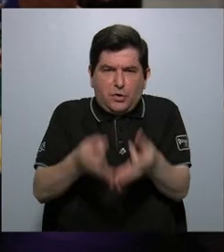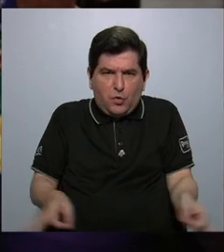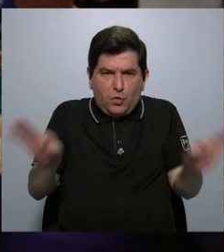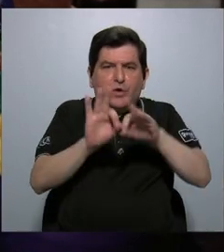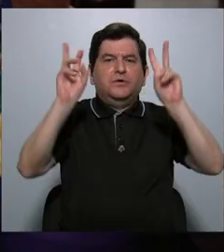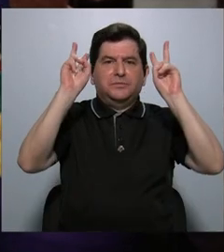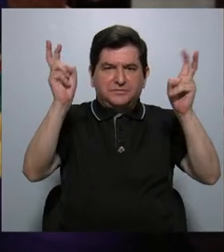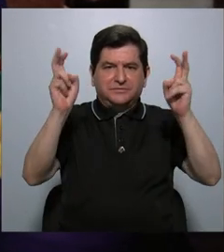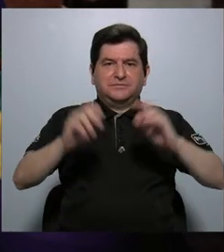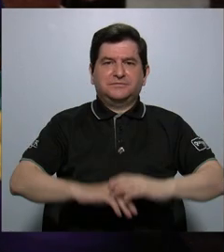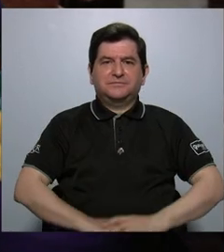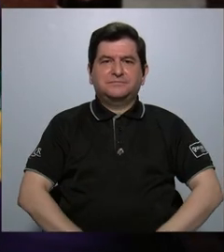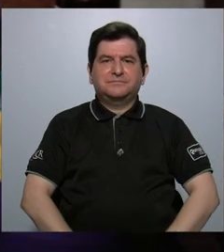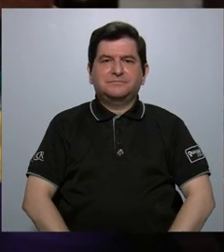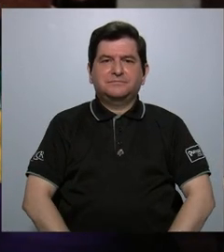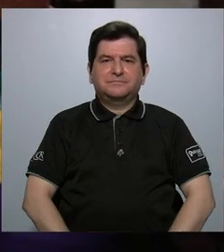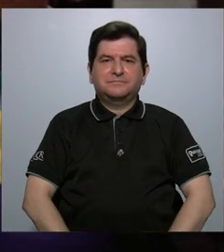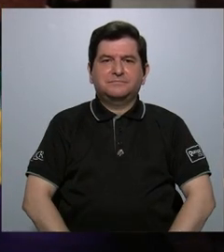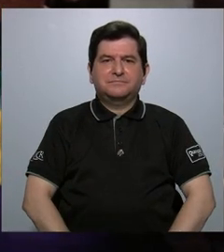importa de esta temática.